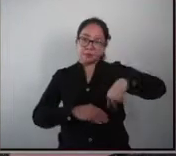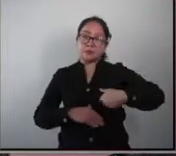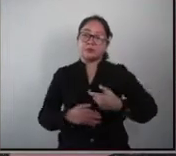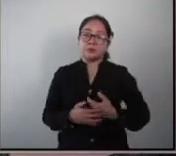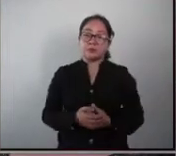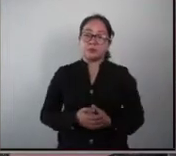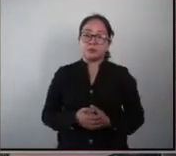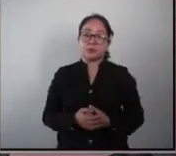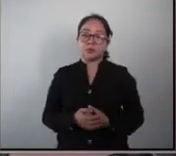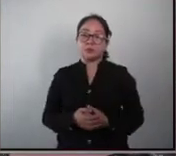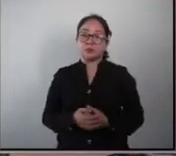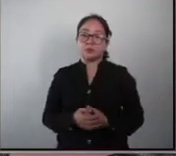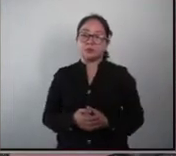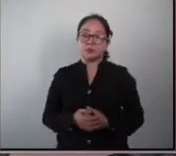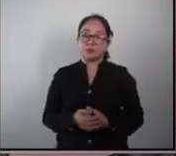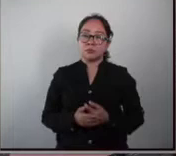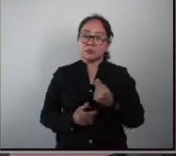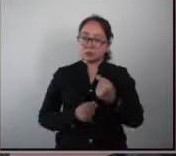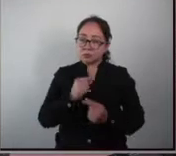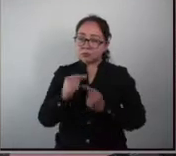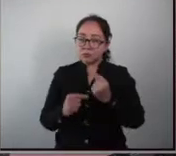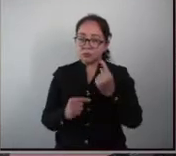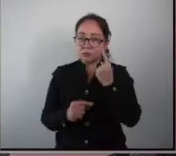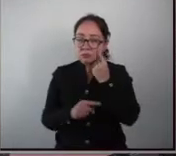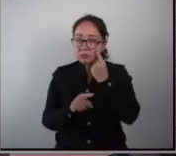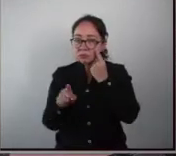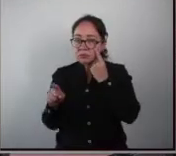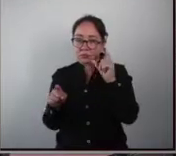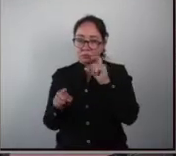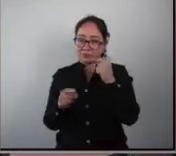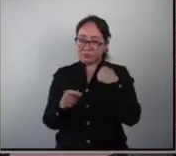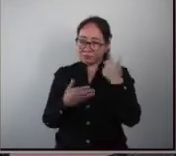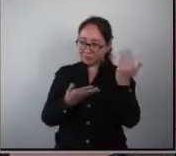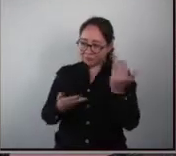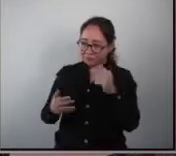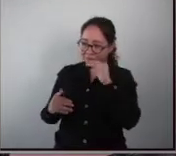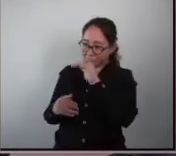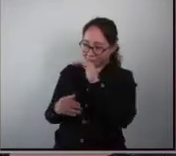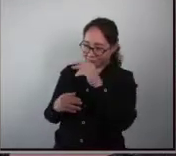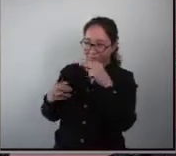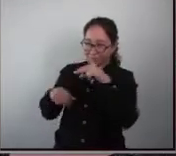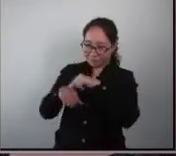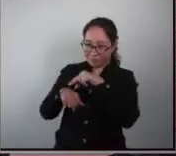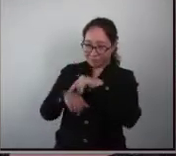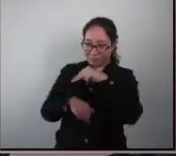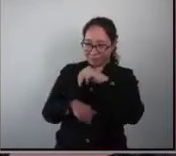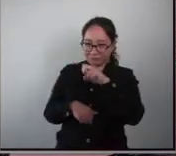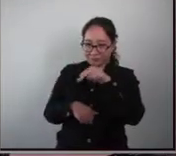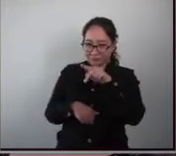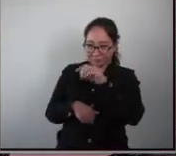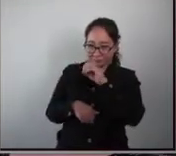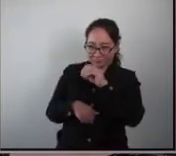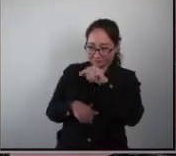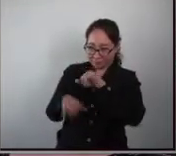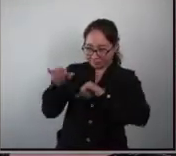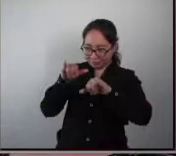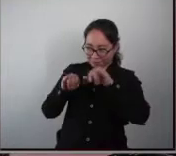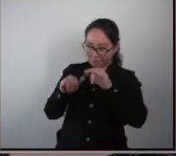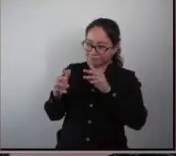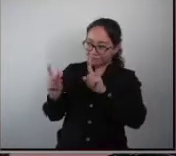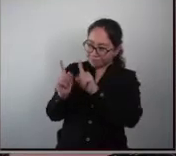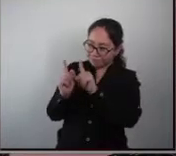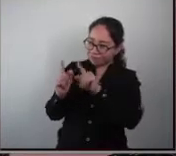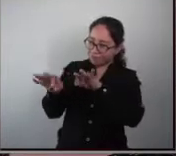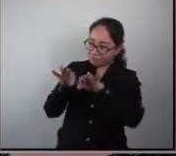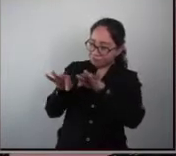veo o hemos visto y en su momento cuando llegué y me acerqué con el doctor Manso en este laboratorio para poder